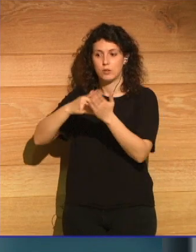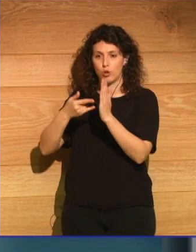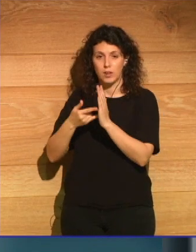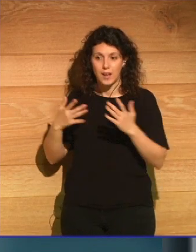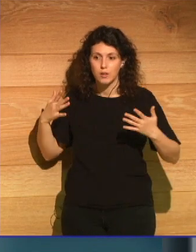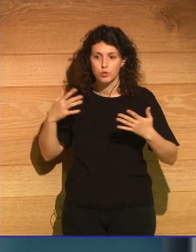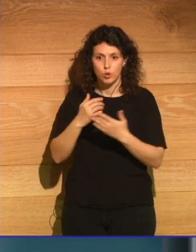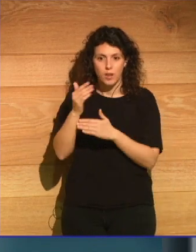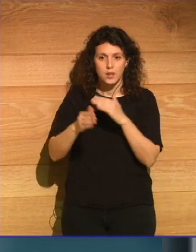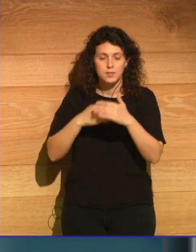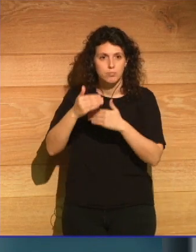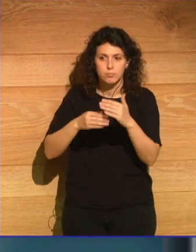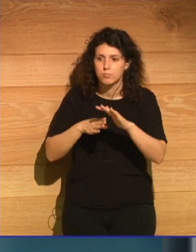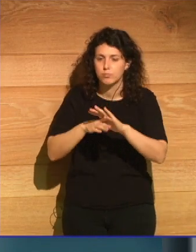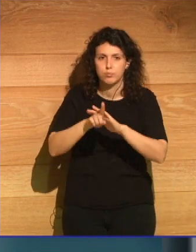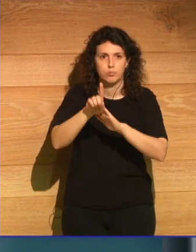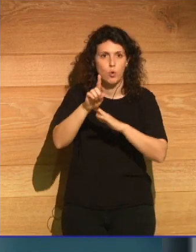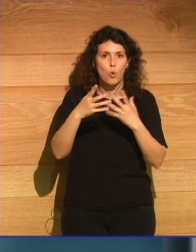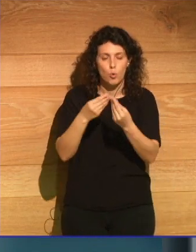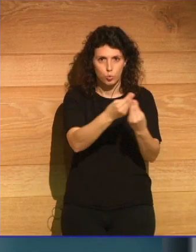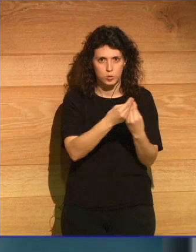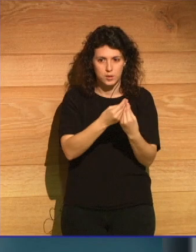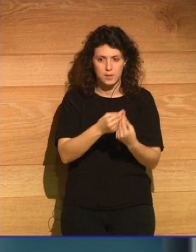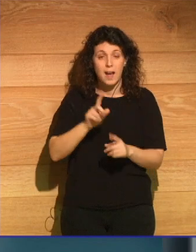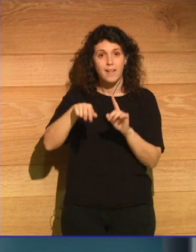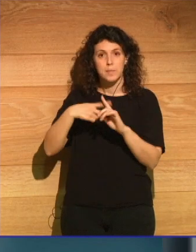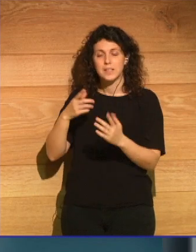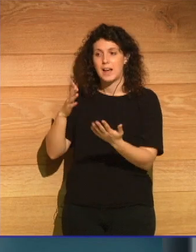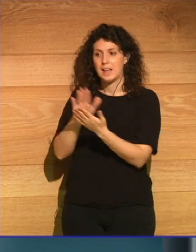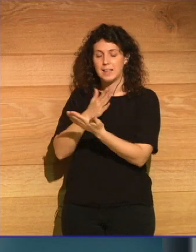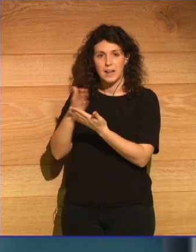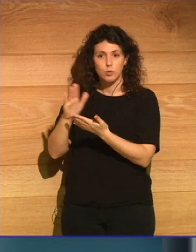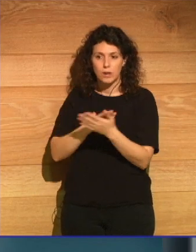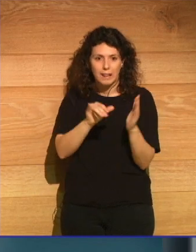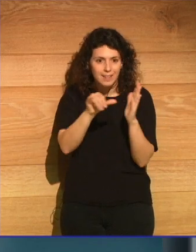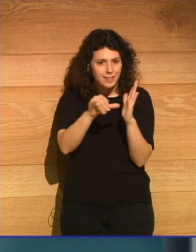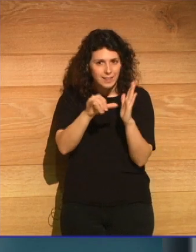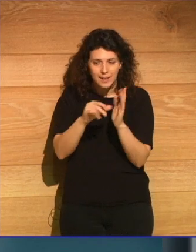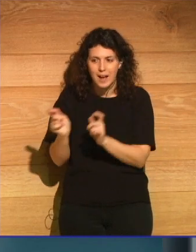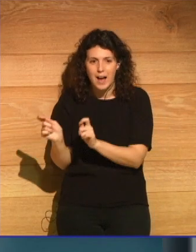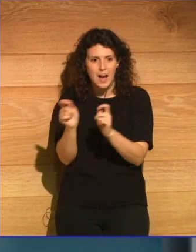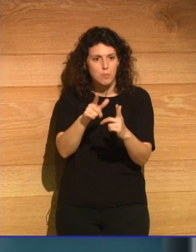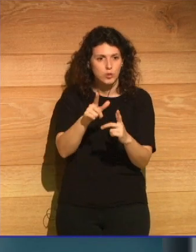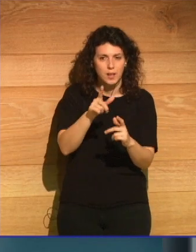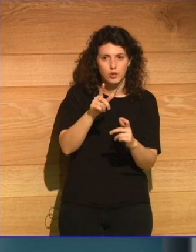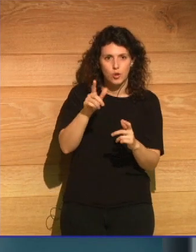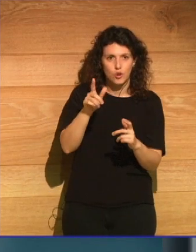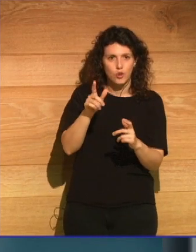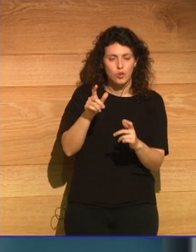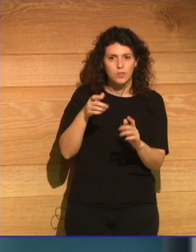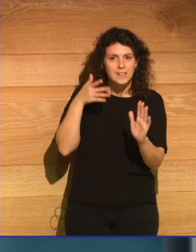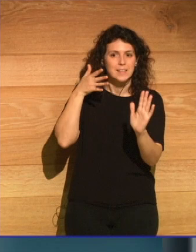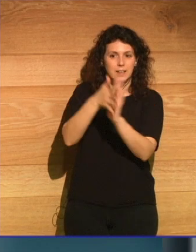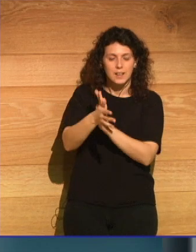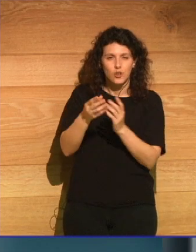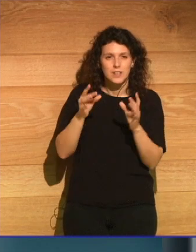avanzan de la mano. Y cuando la literatura anda cerca, aportando sentido y sensibilidad,